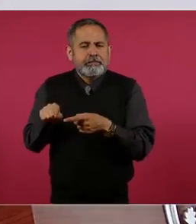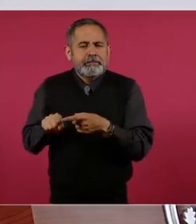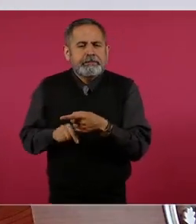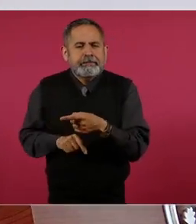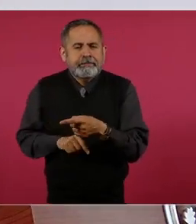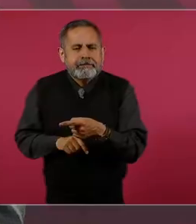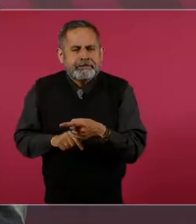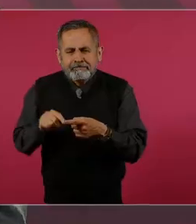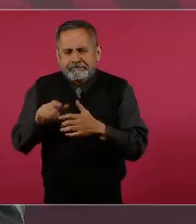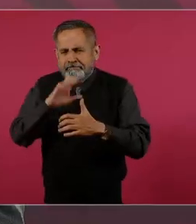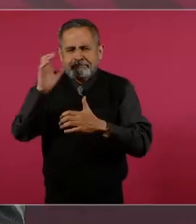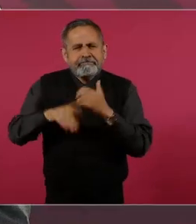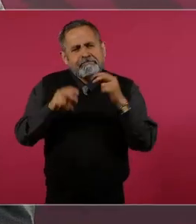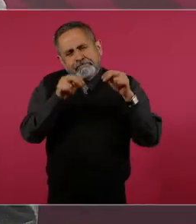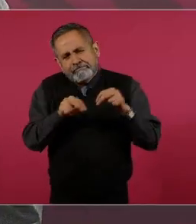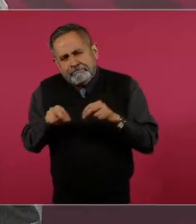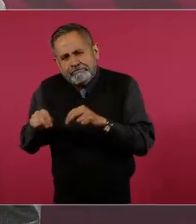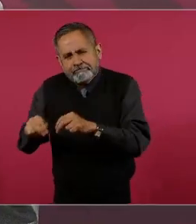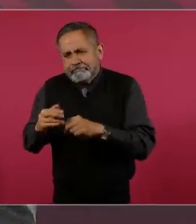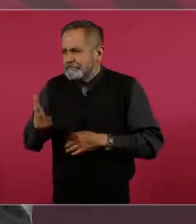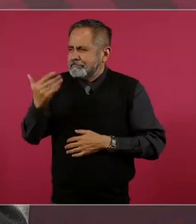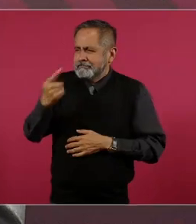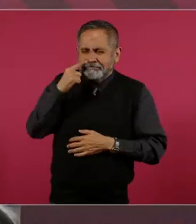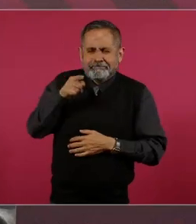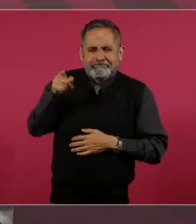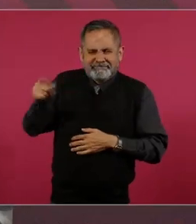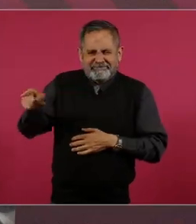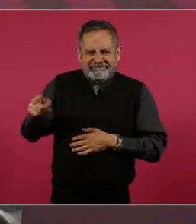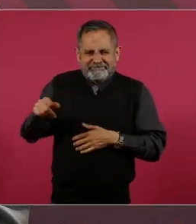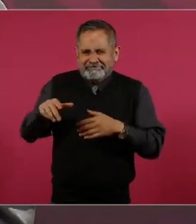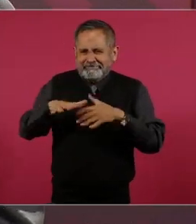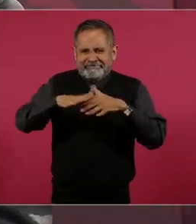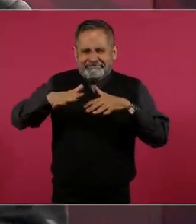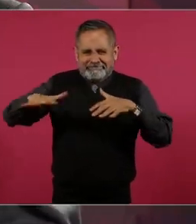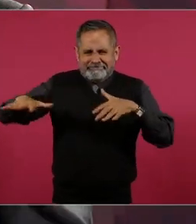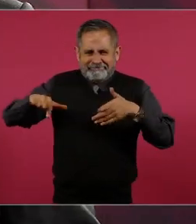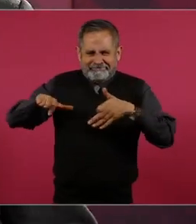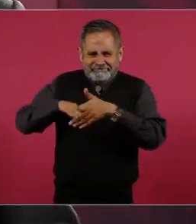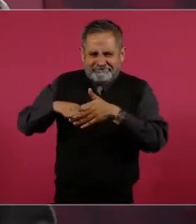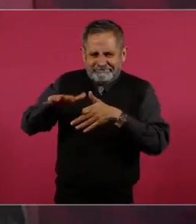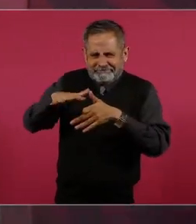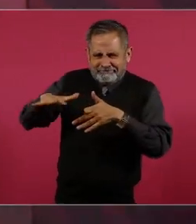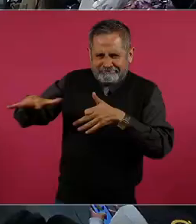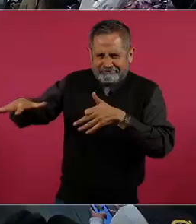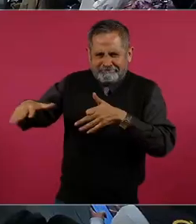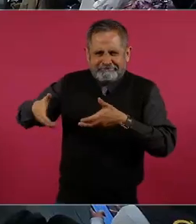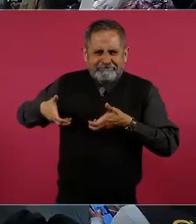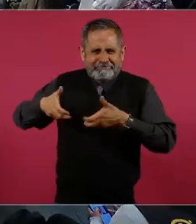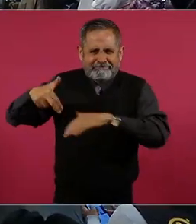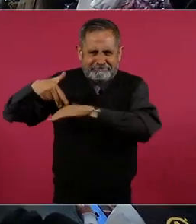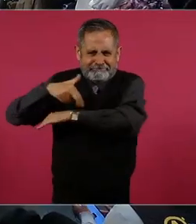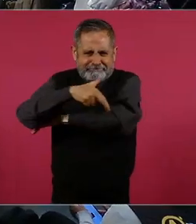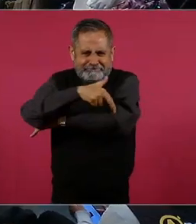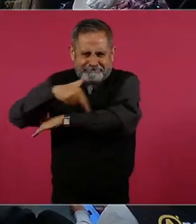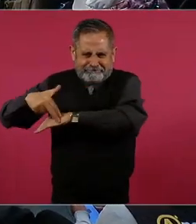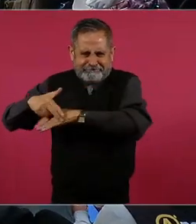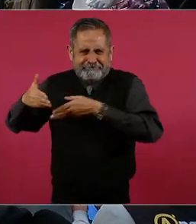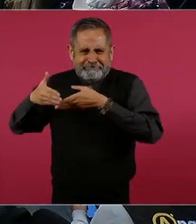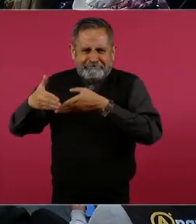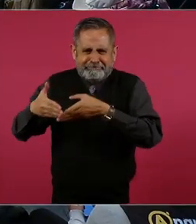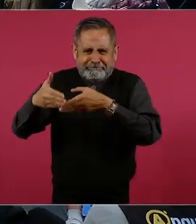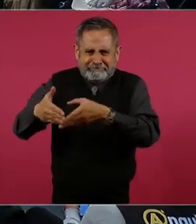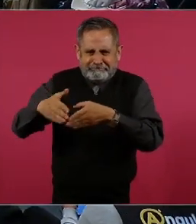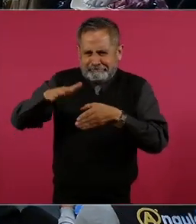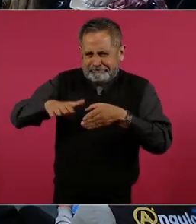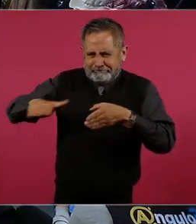Y bajamos, digo, vamos ahí a la orilla del mar, al malecón, ahí donde llegan los barcos.